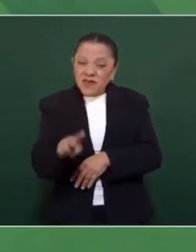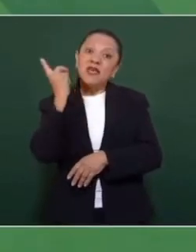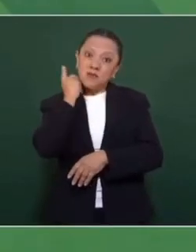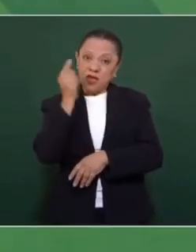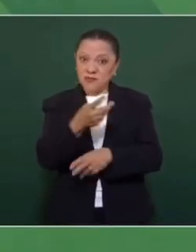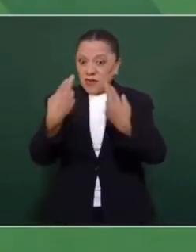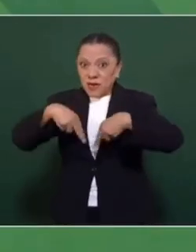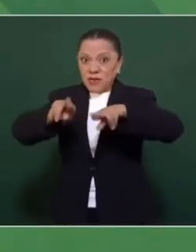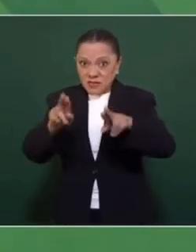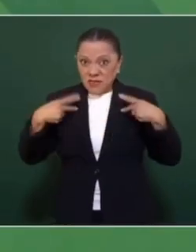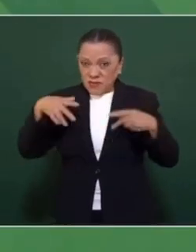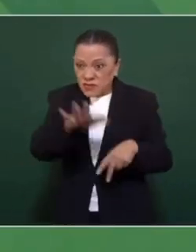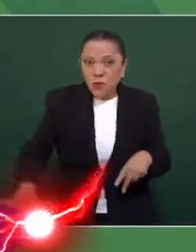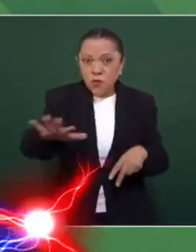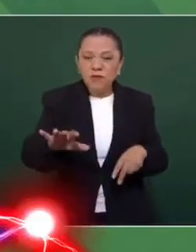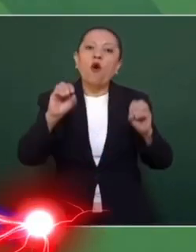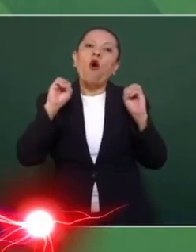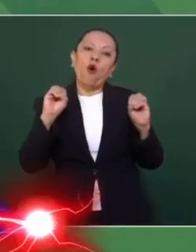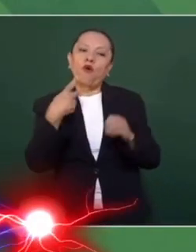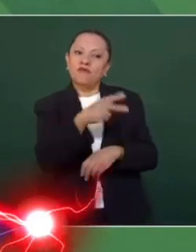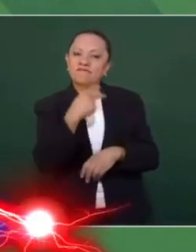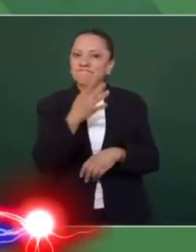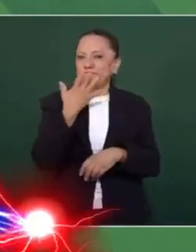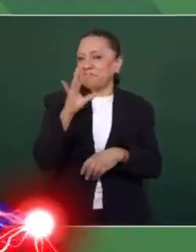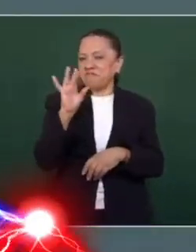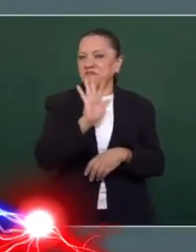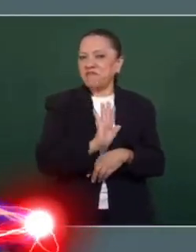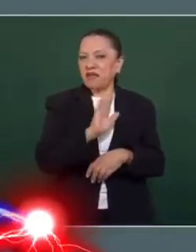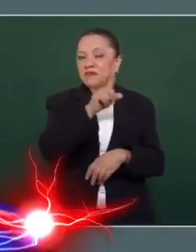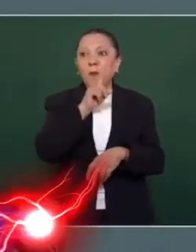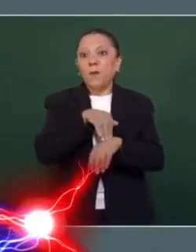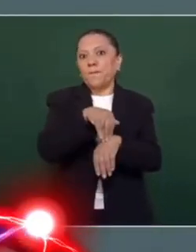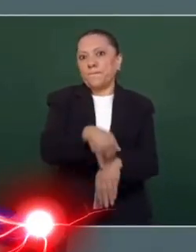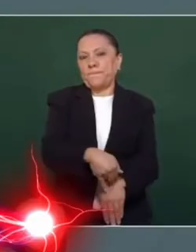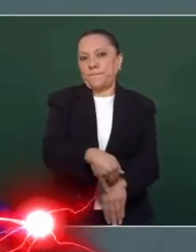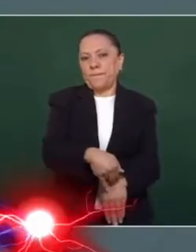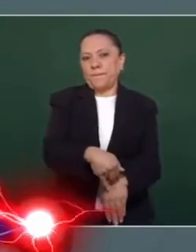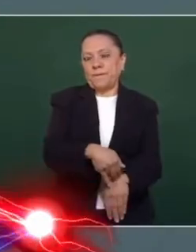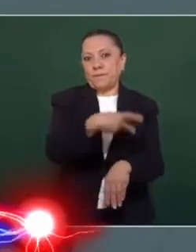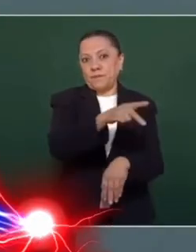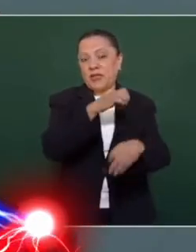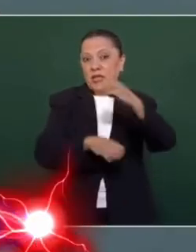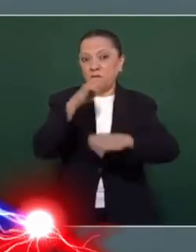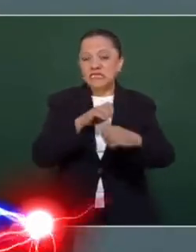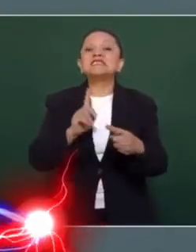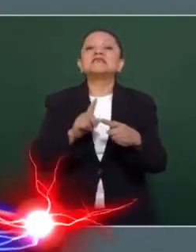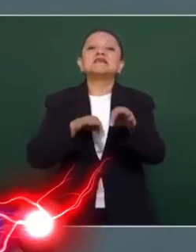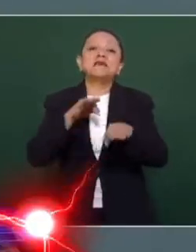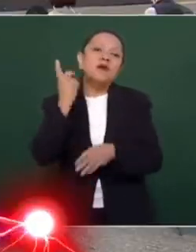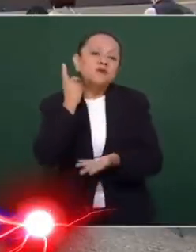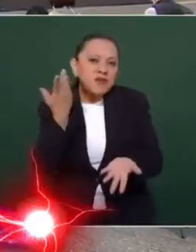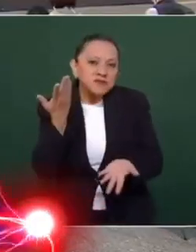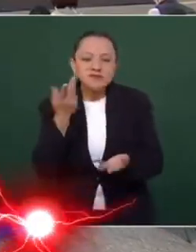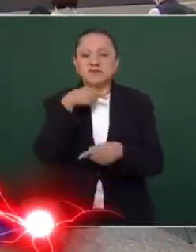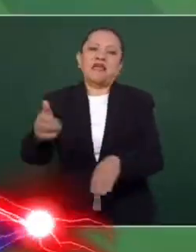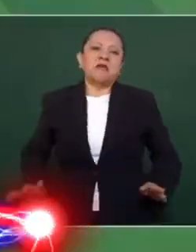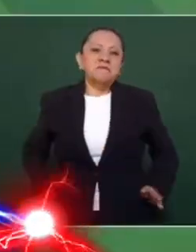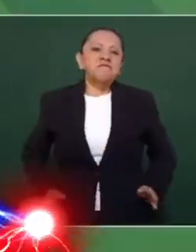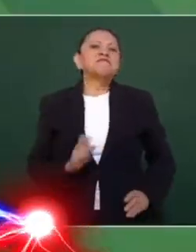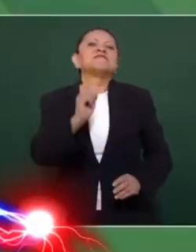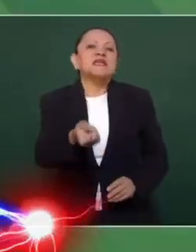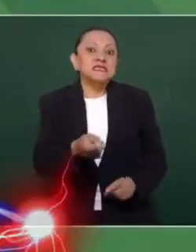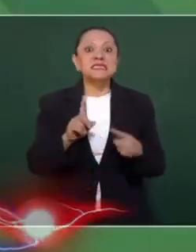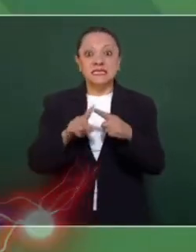representantes populares o son simples representantes de las empresas y de los grupos de intereses creados.